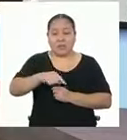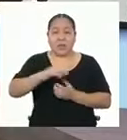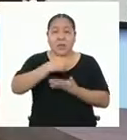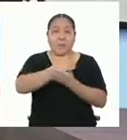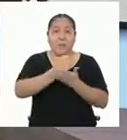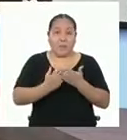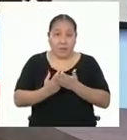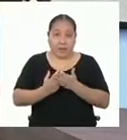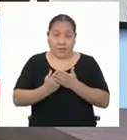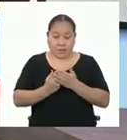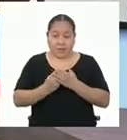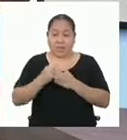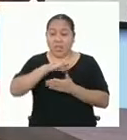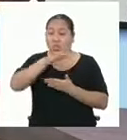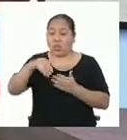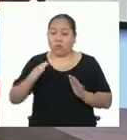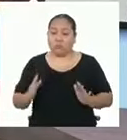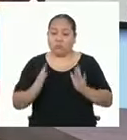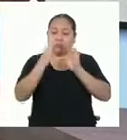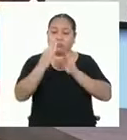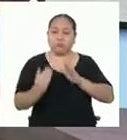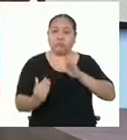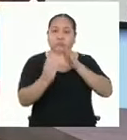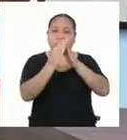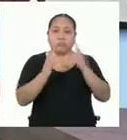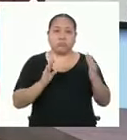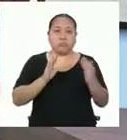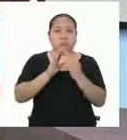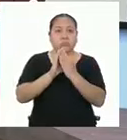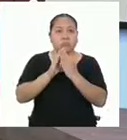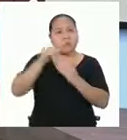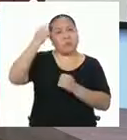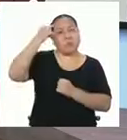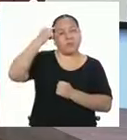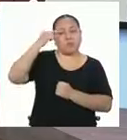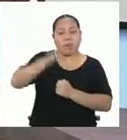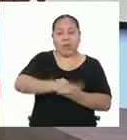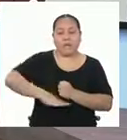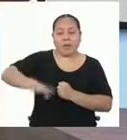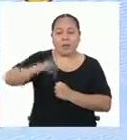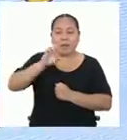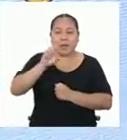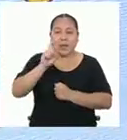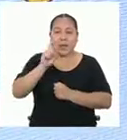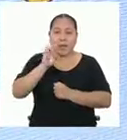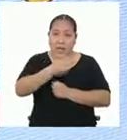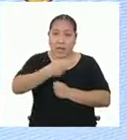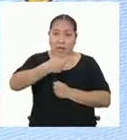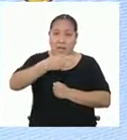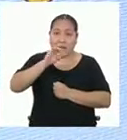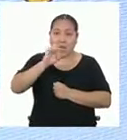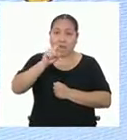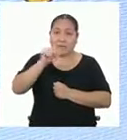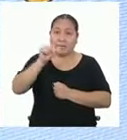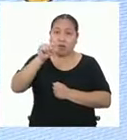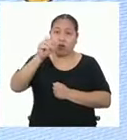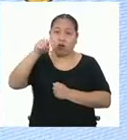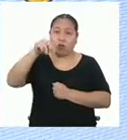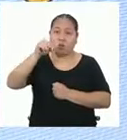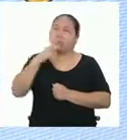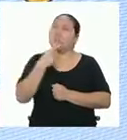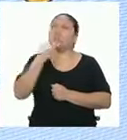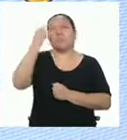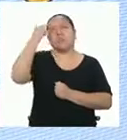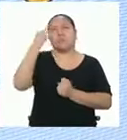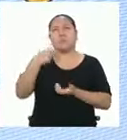toda la estructura de la pirámide. Como yo pensé en una base hexagonal, a ver, voy a tratar de ubicarnos ambas en la